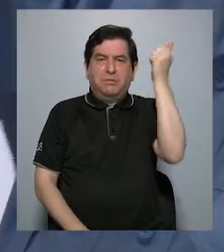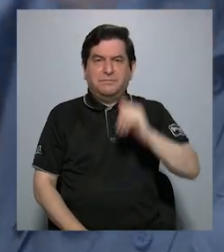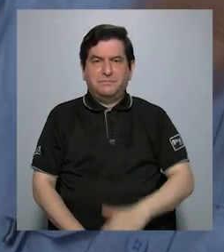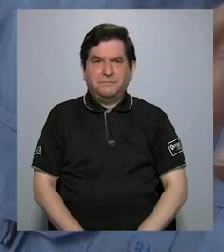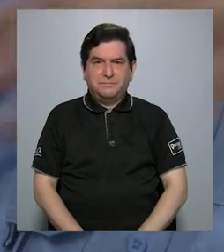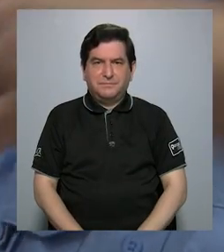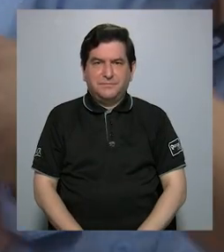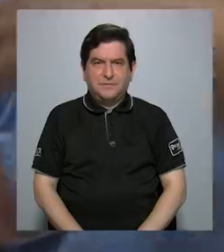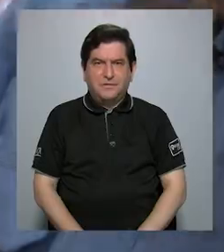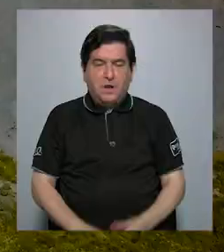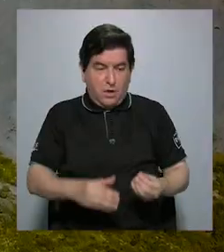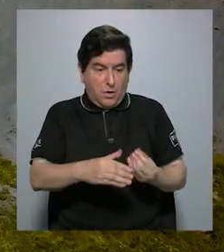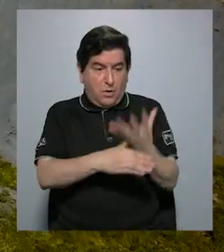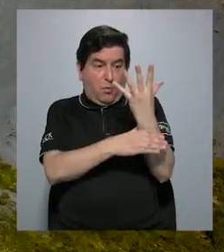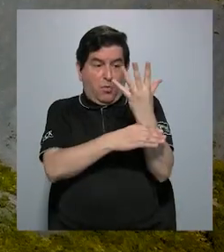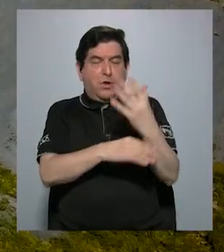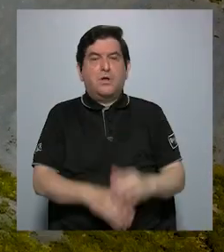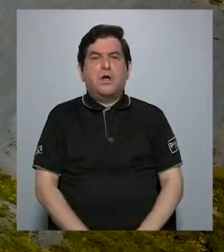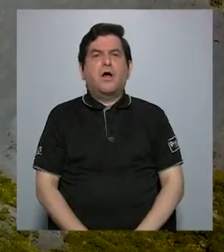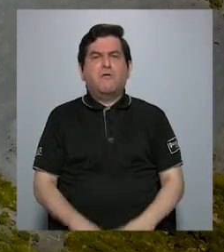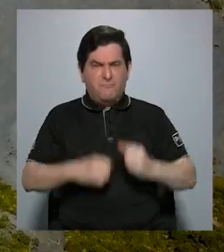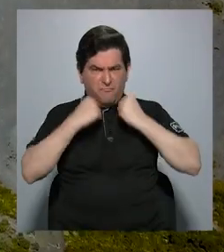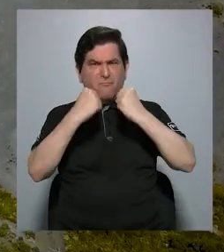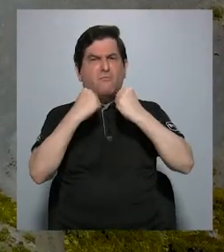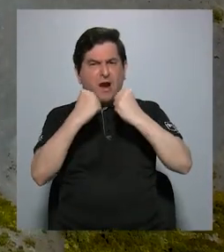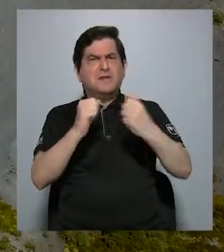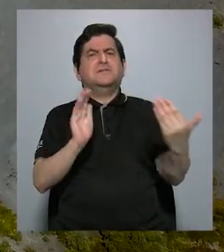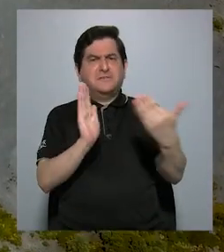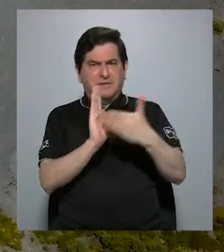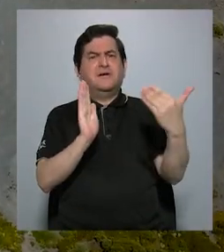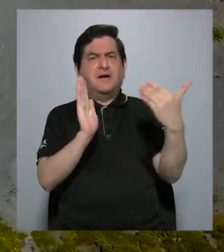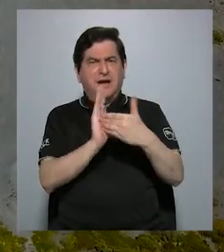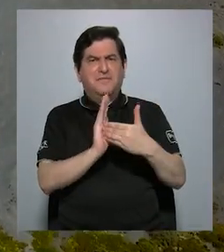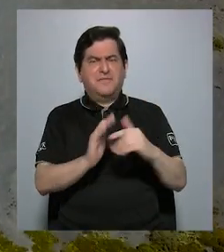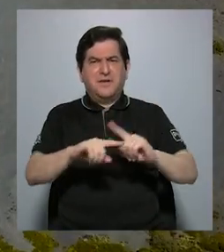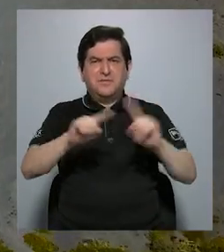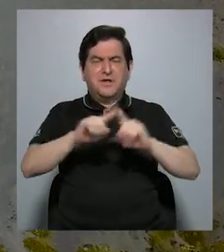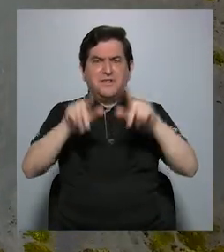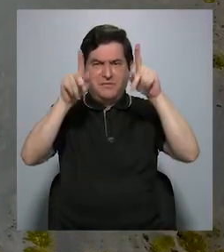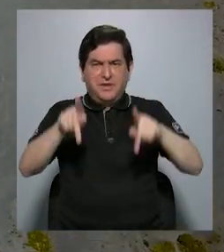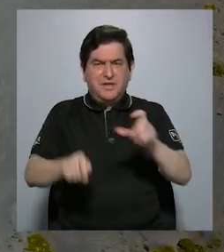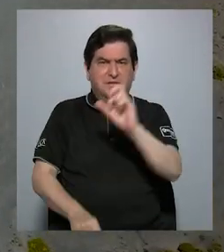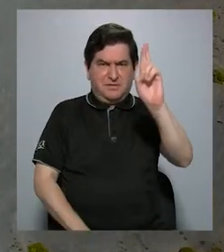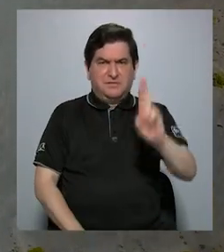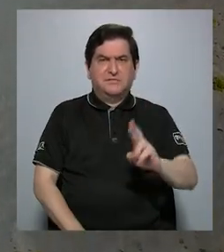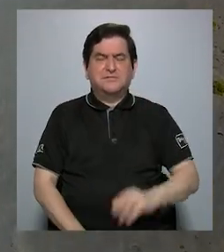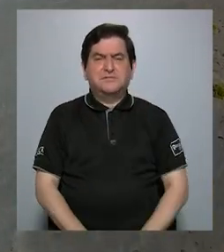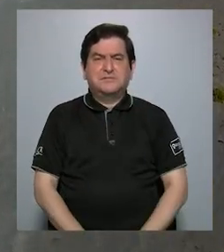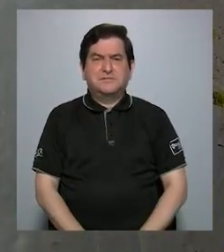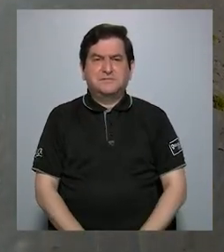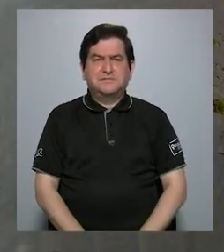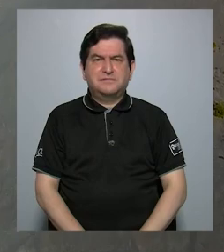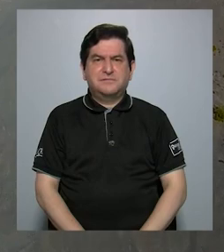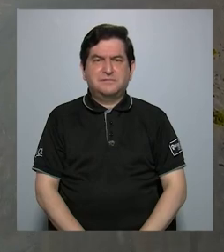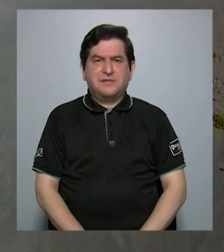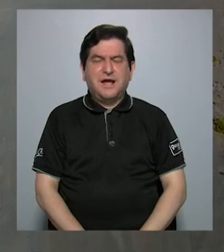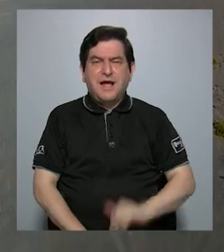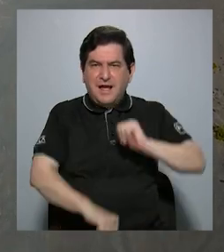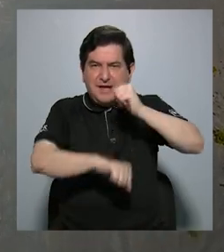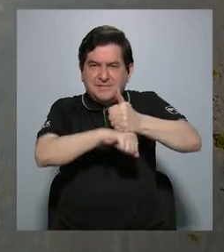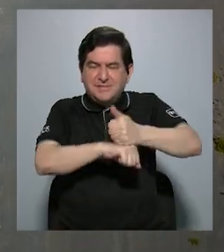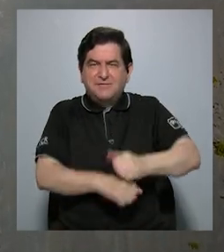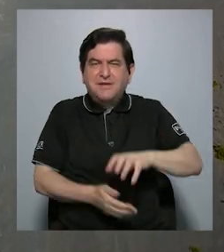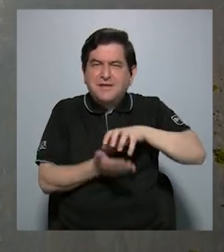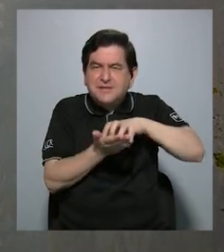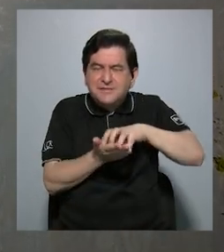Aunque el coloso erupcionó con mucha fuerza y afectó a muchos costarricenses. De momento queda sembrada la duda